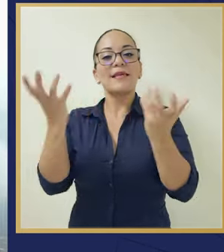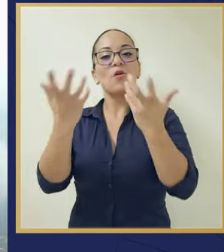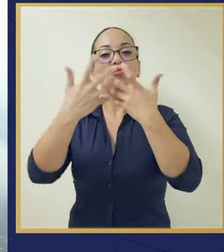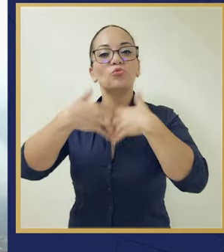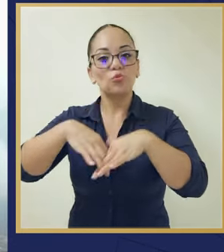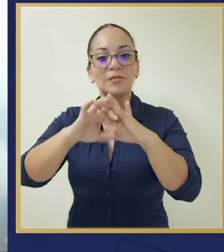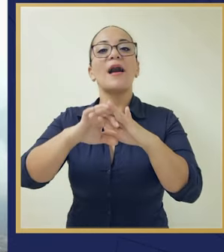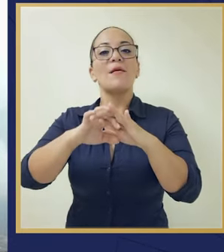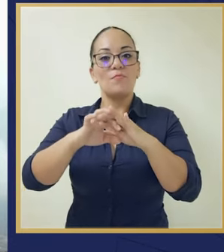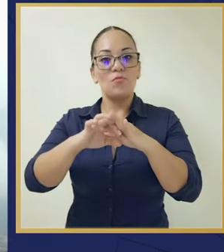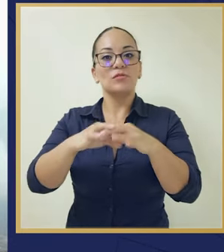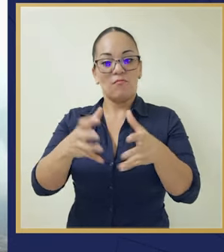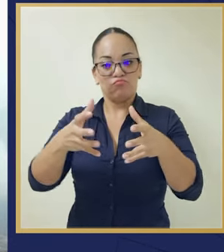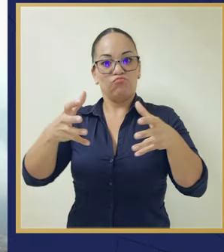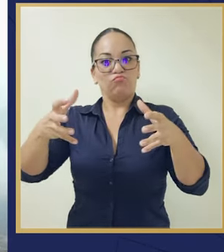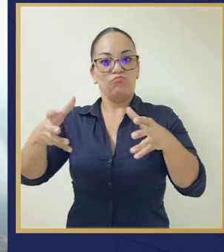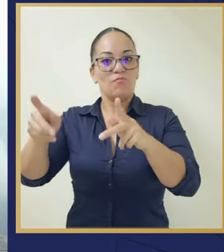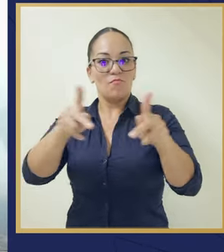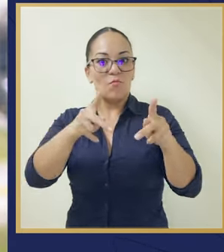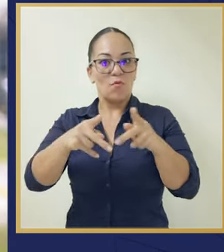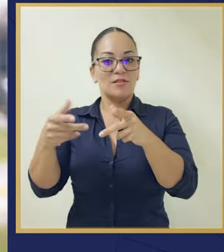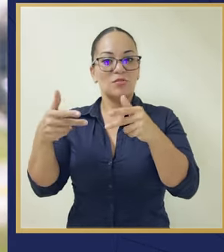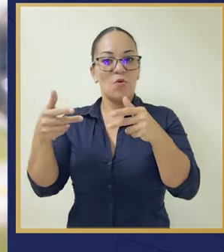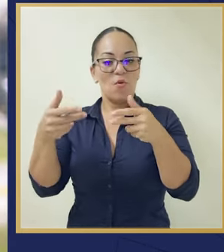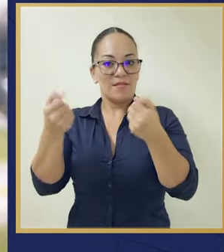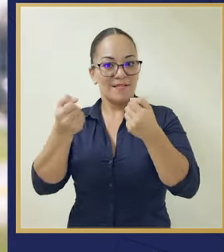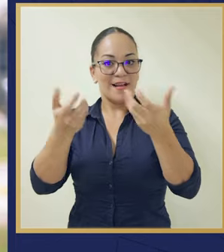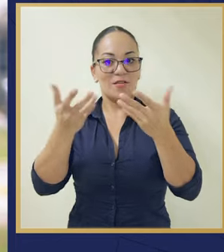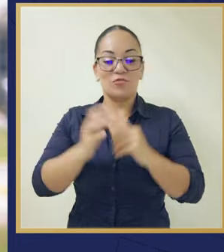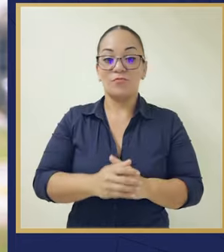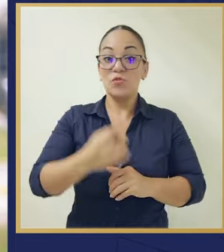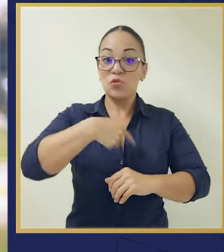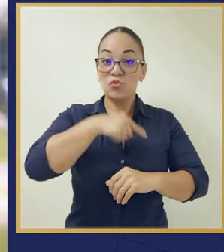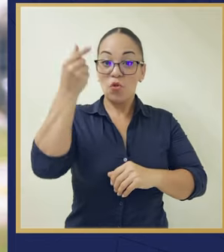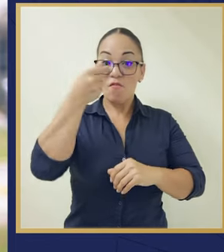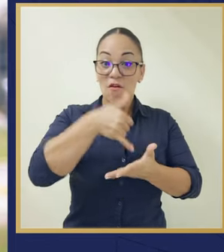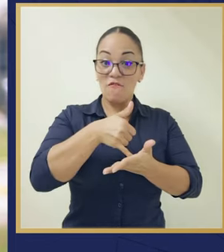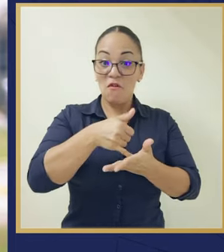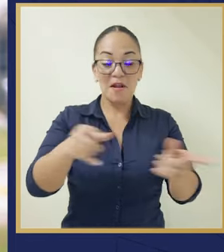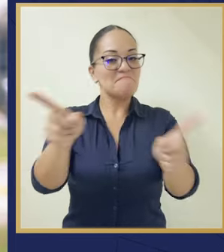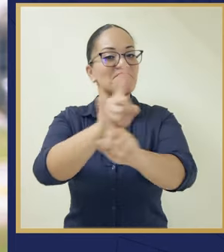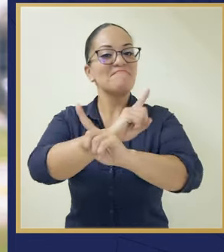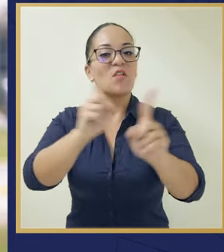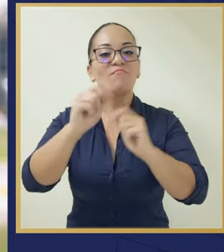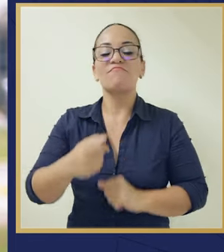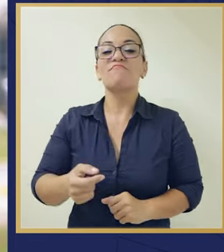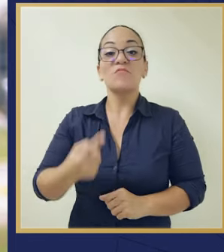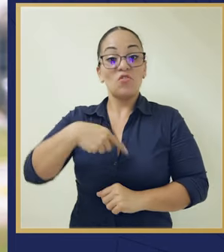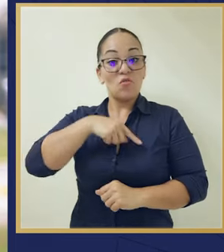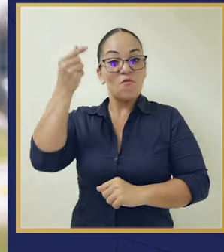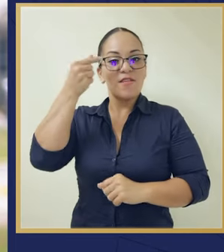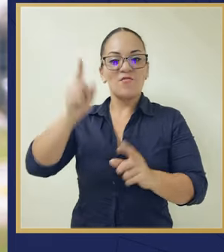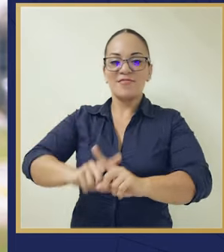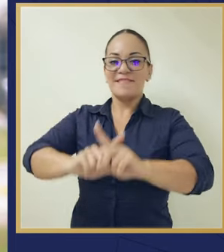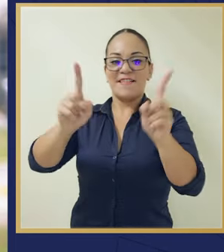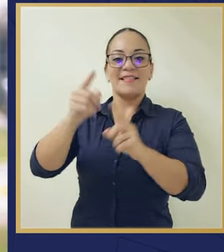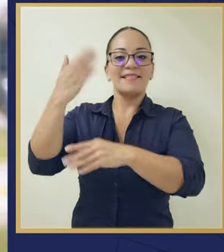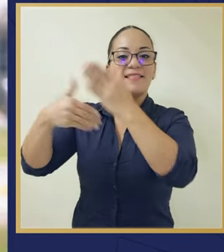ajustamos al crecimiento de la población. Este gobierno no afloja. Y a diferencia de los anteriores,